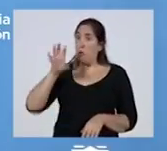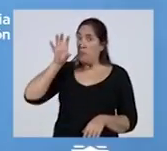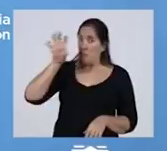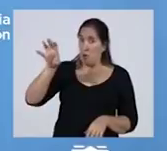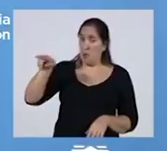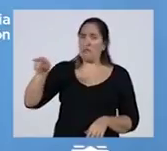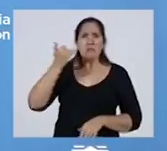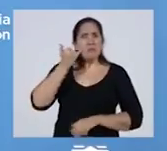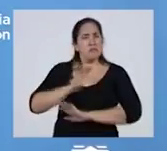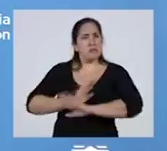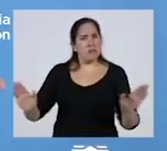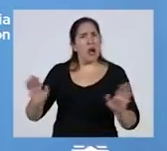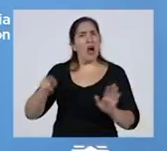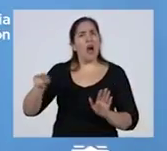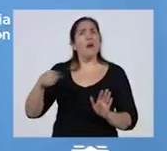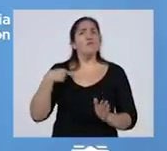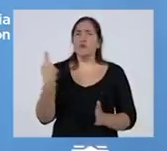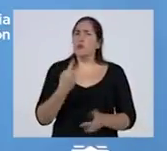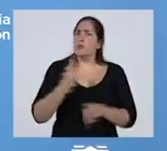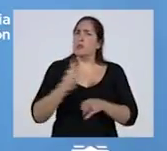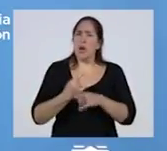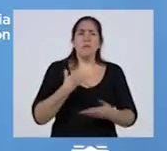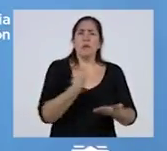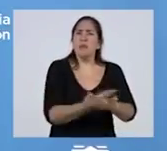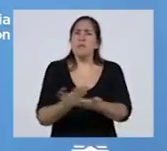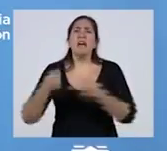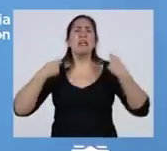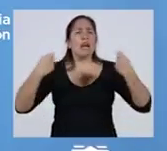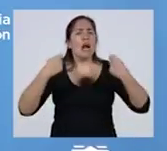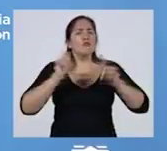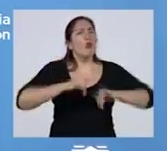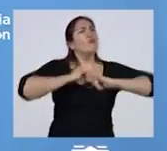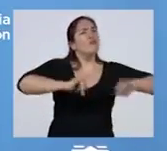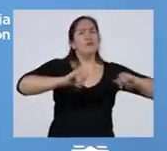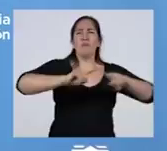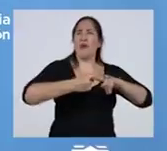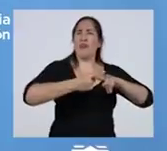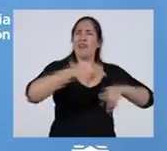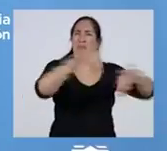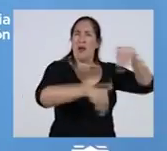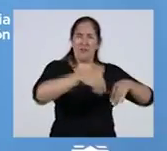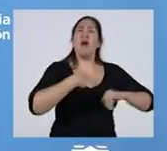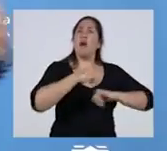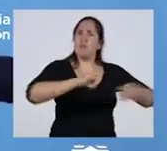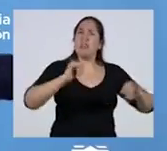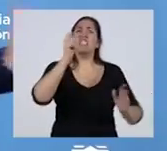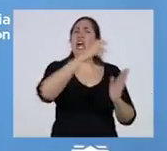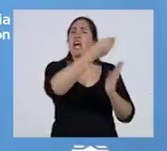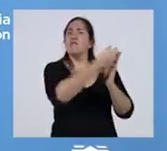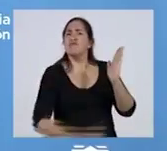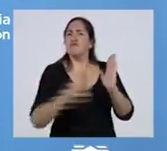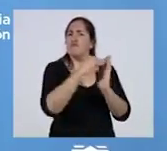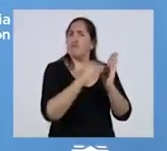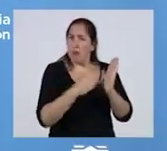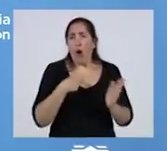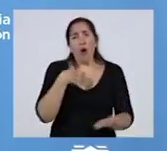siempre hemos presentado los papeles rindiendo los gastos de campaña con los aportantes y seguiremos aportando toda la